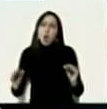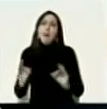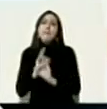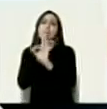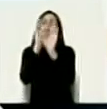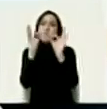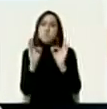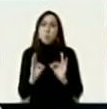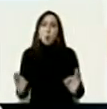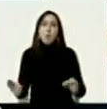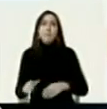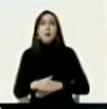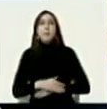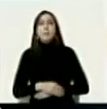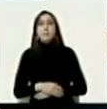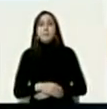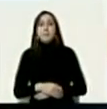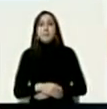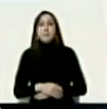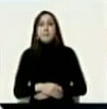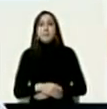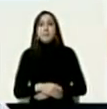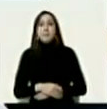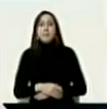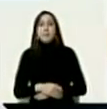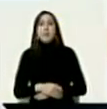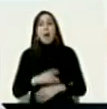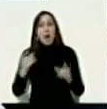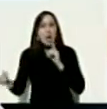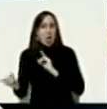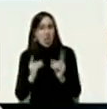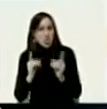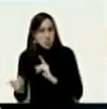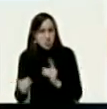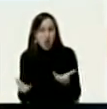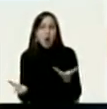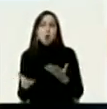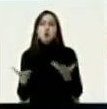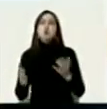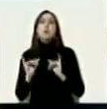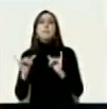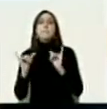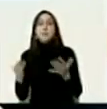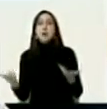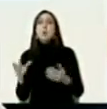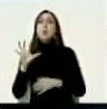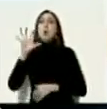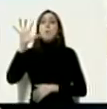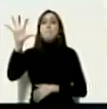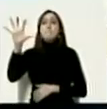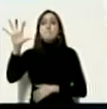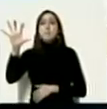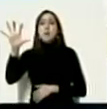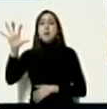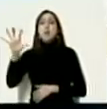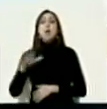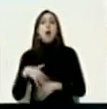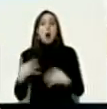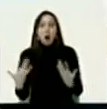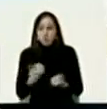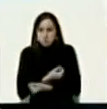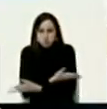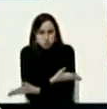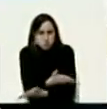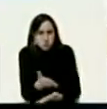de ese proceso de diálogo e incluso la discusión del país sede que de manera muy solidaria